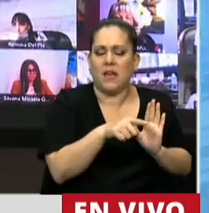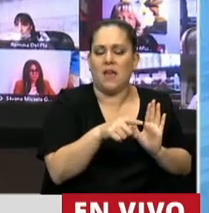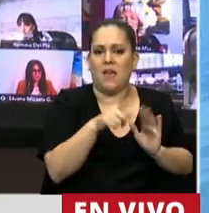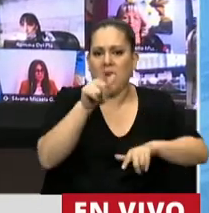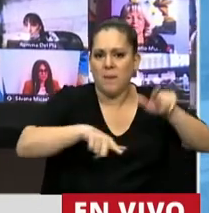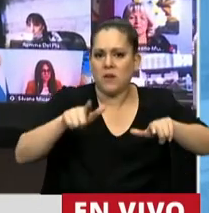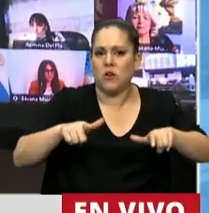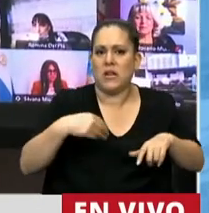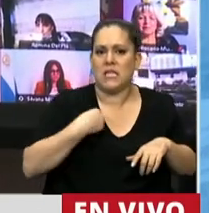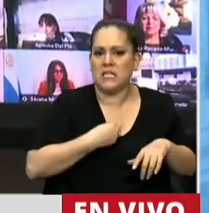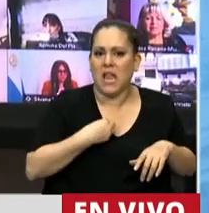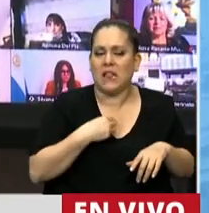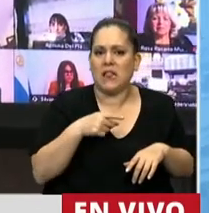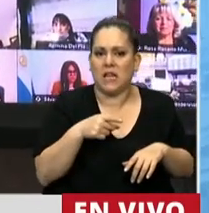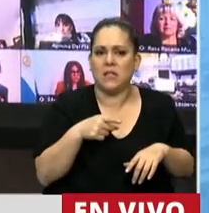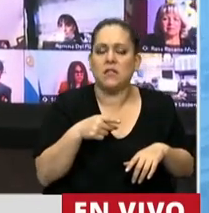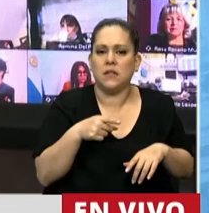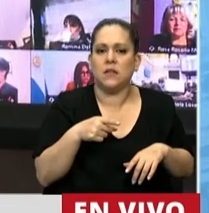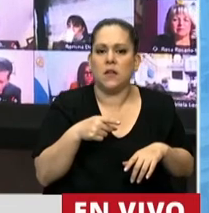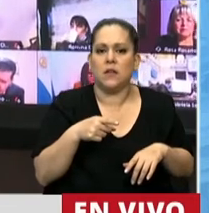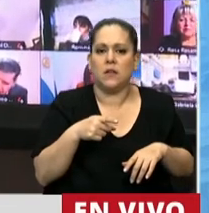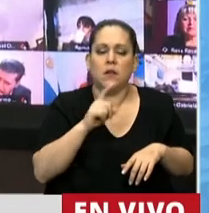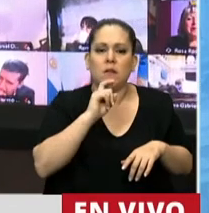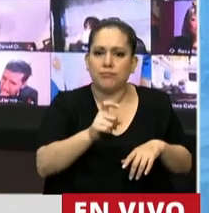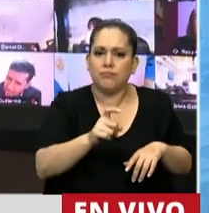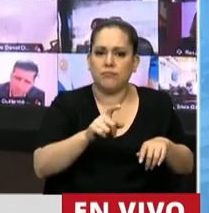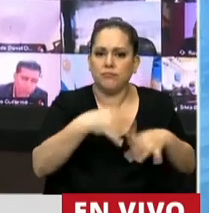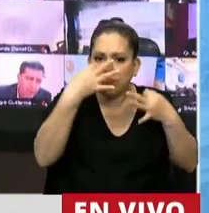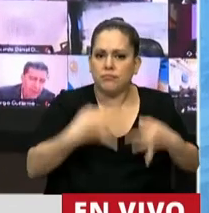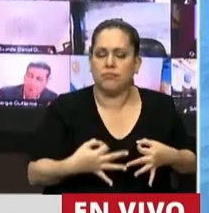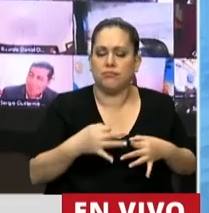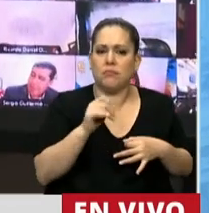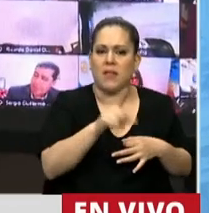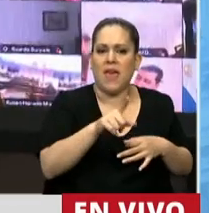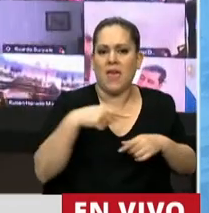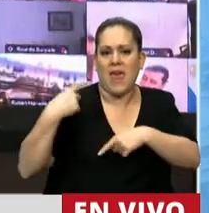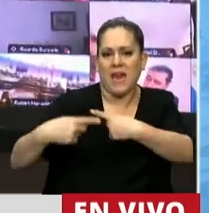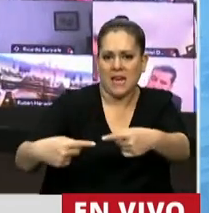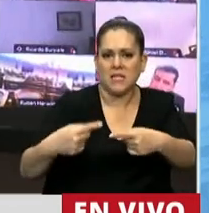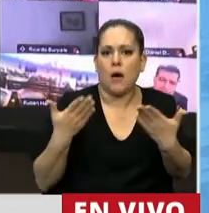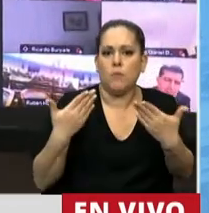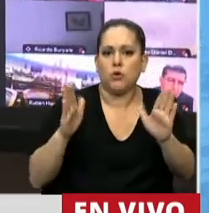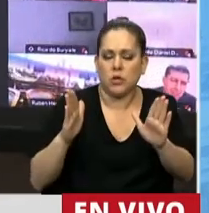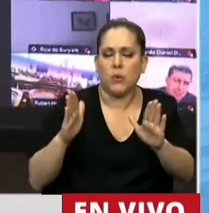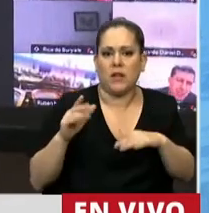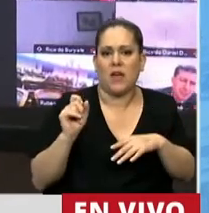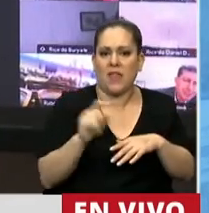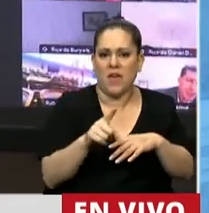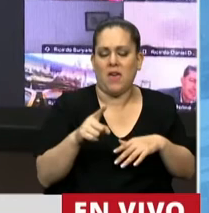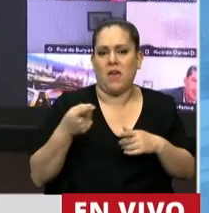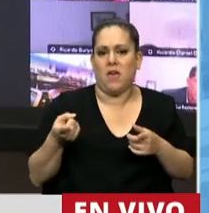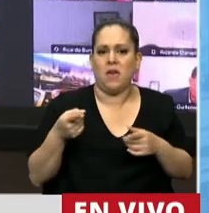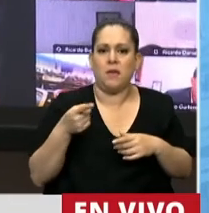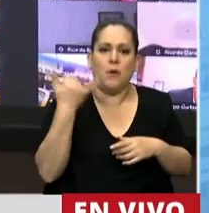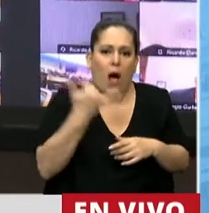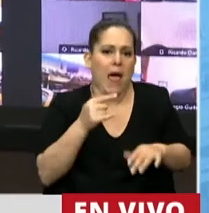violadas su legítima dentro de la herencia, a la posibilidad de resarcirse, pero sí pone